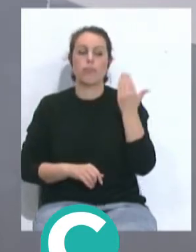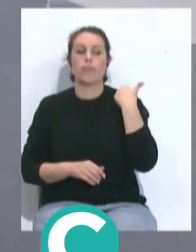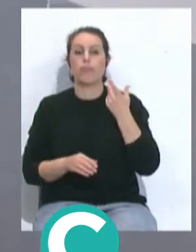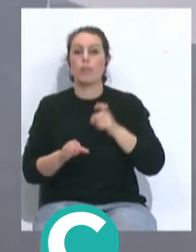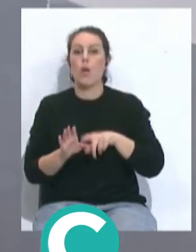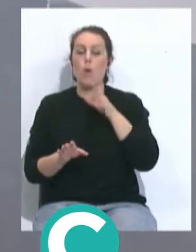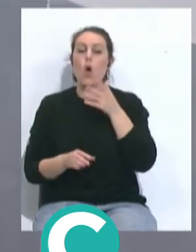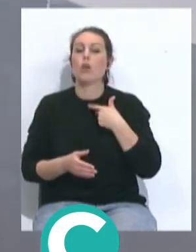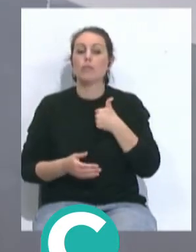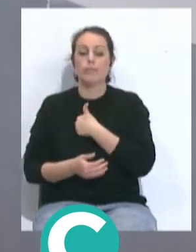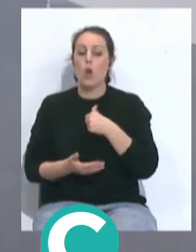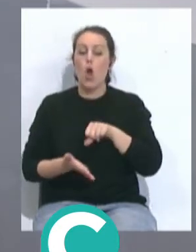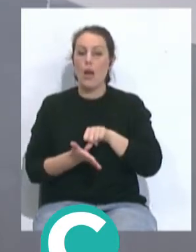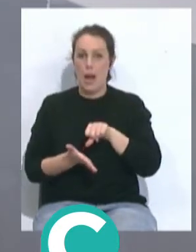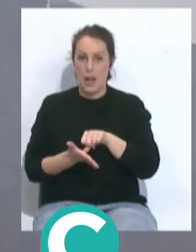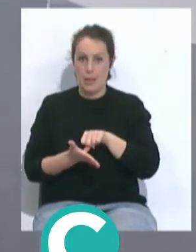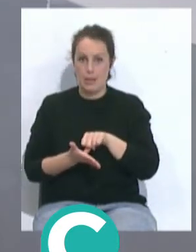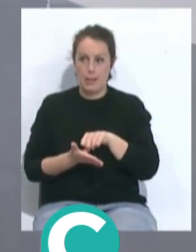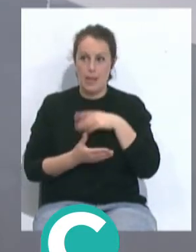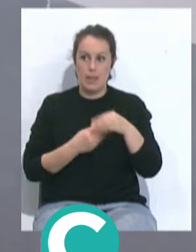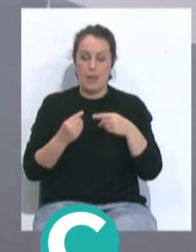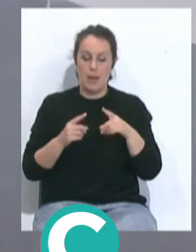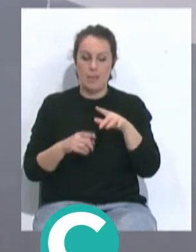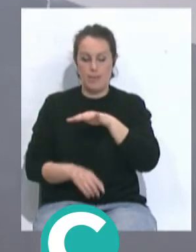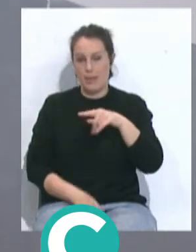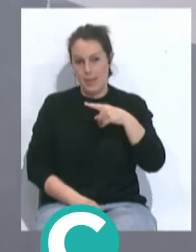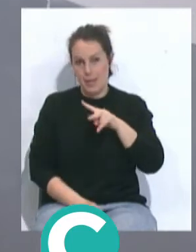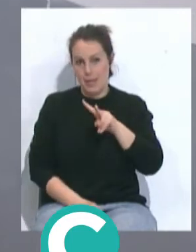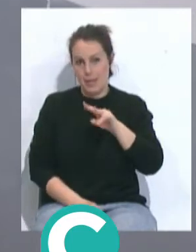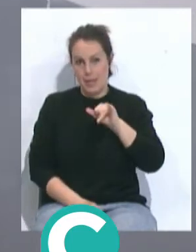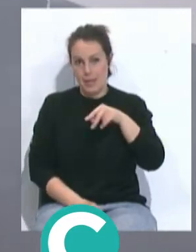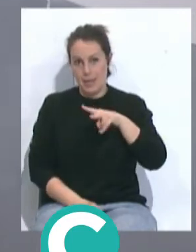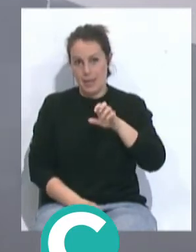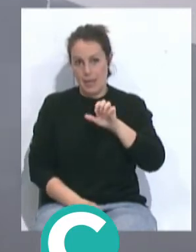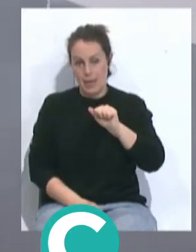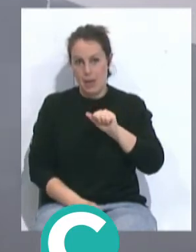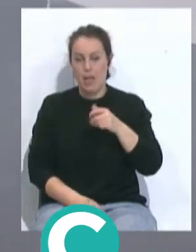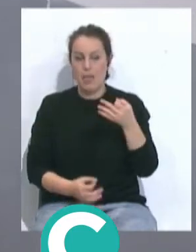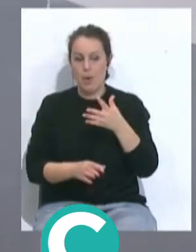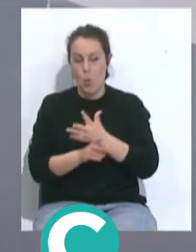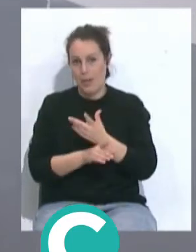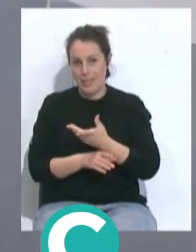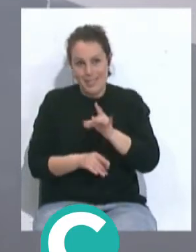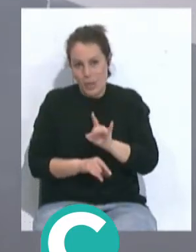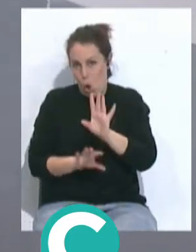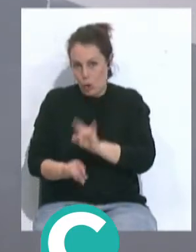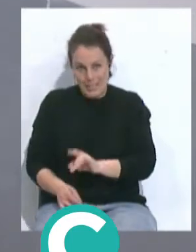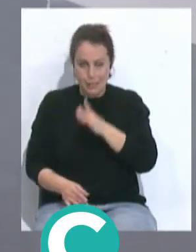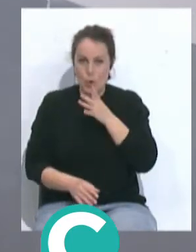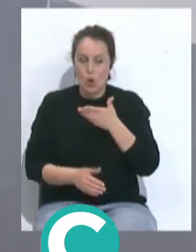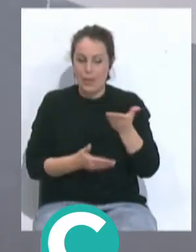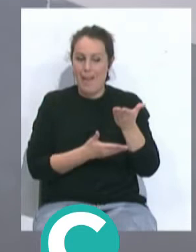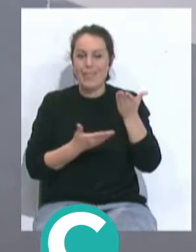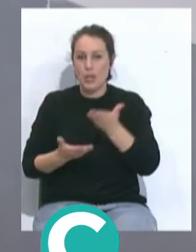porque eran locales y se hacía en Guinea, con lo cual tenían que jugar sí o sí porque el